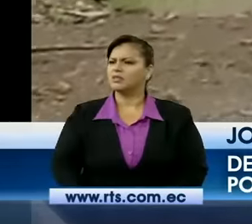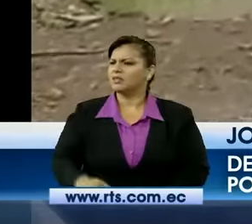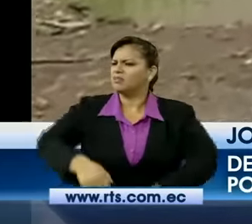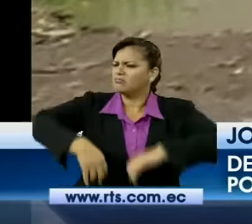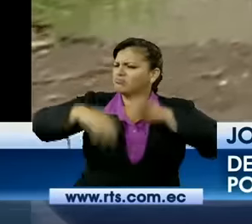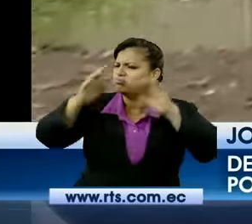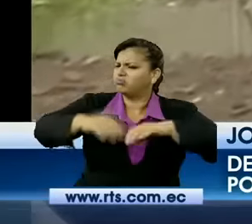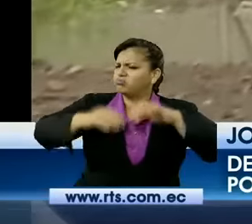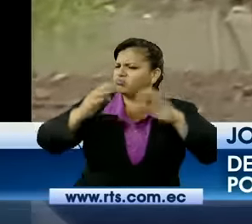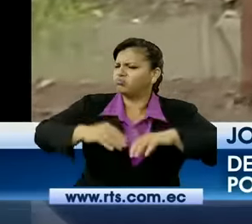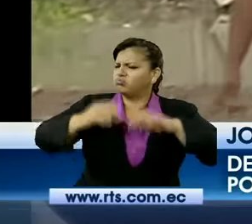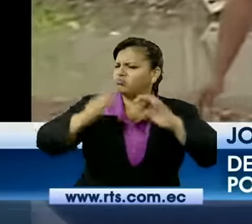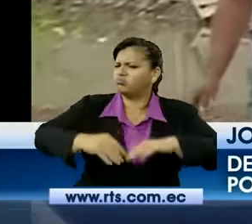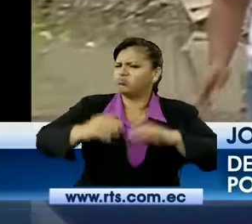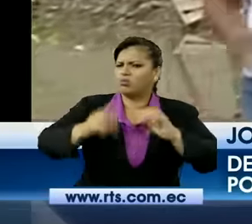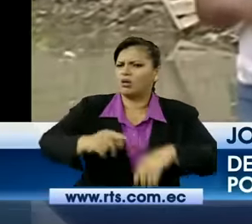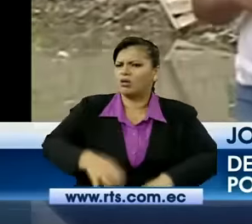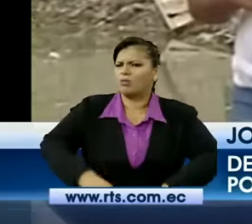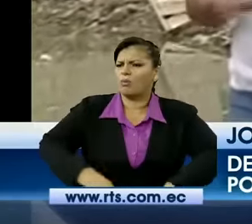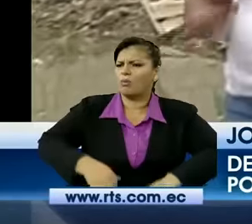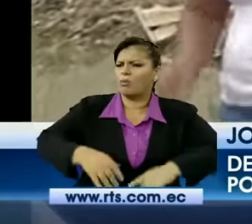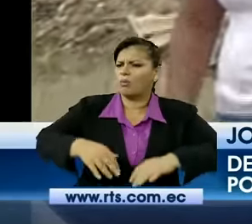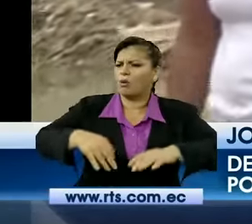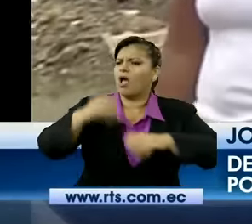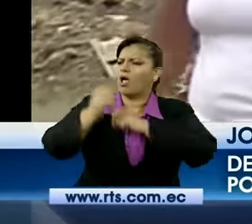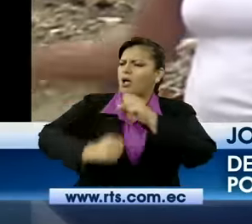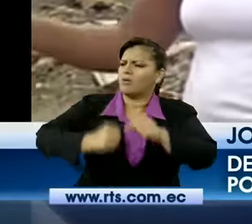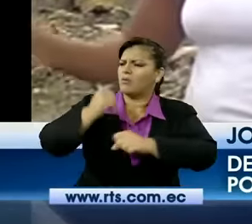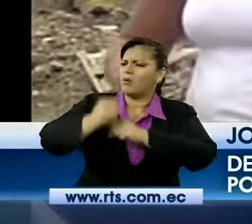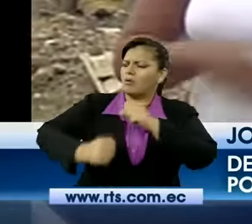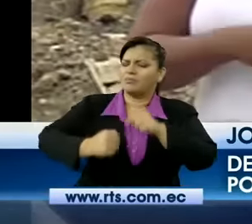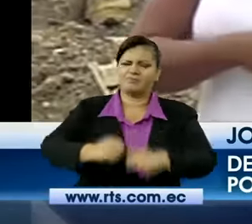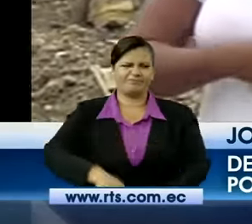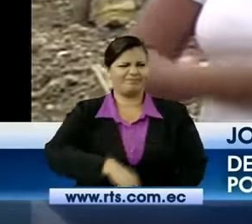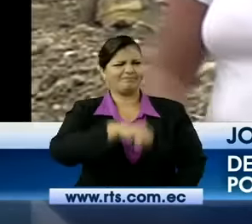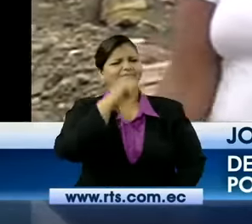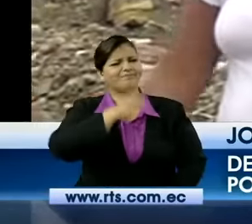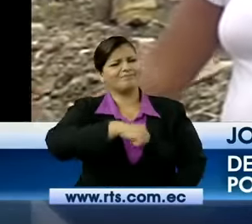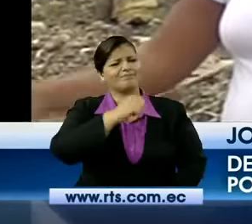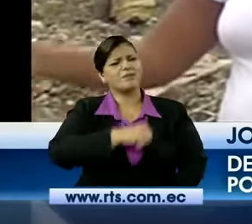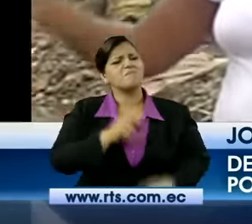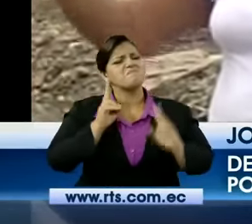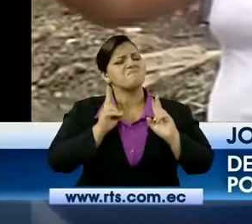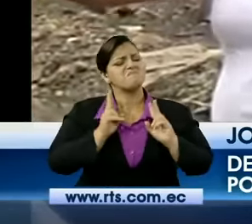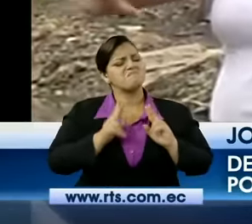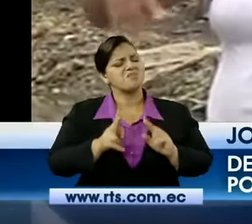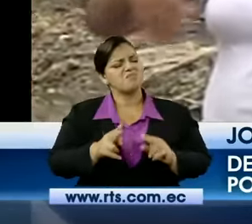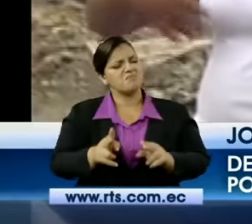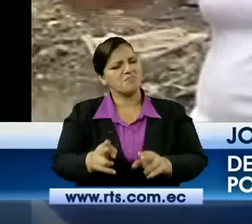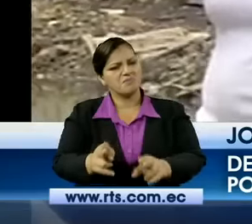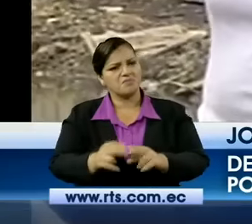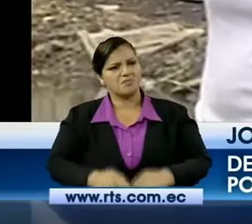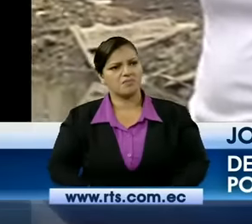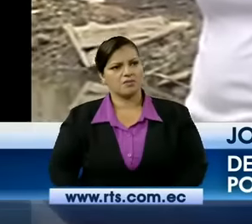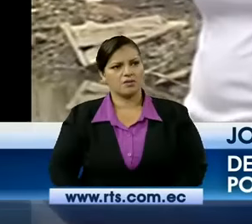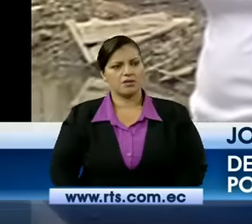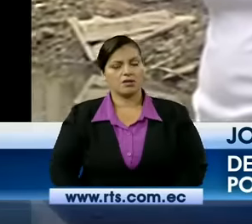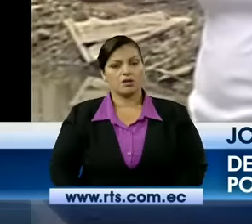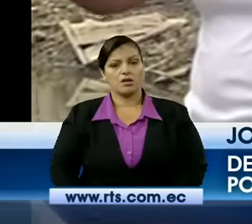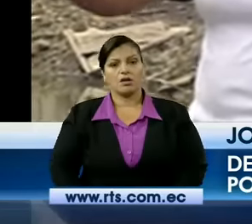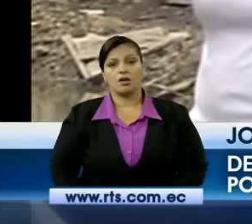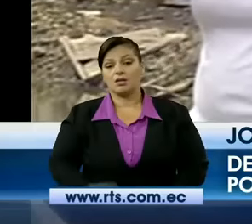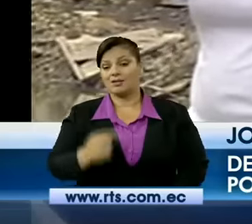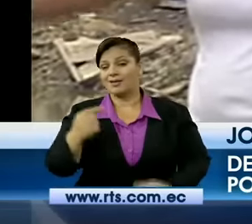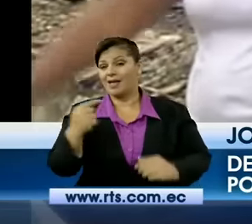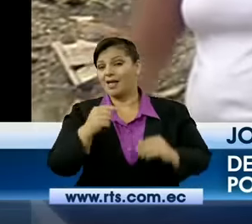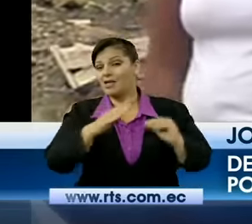Sí, sí, todo el tiempo es lo mismo, todo el tiempo el agua así, corre, o sea, aquí se estanca, mejor dicho, viene bajando de los cerros